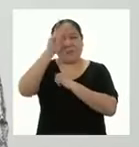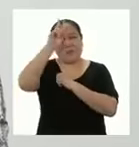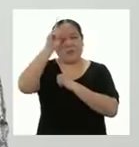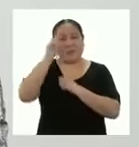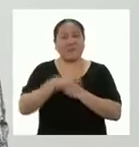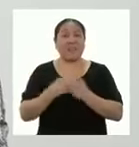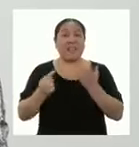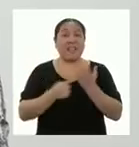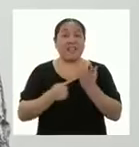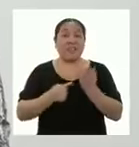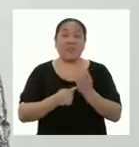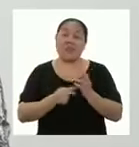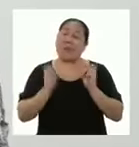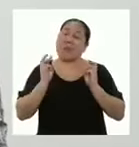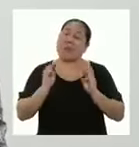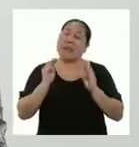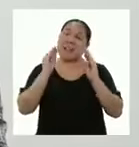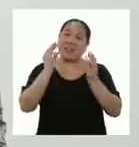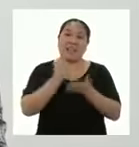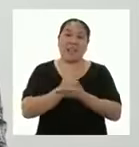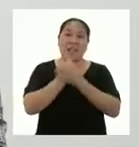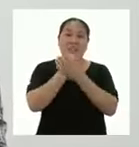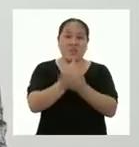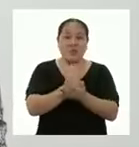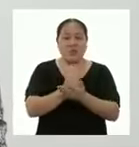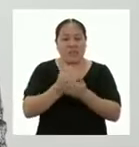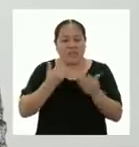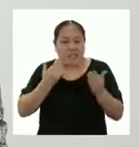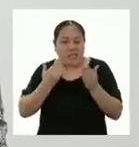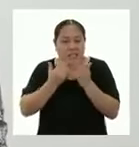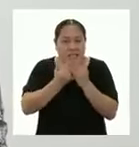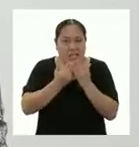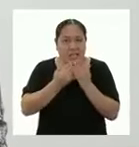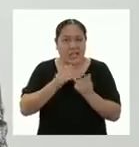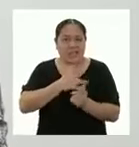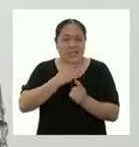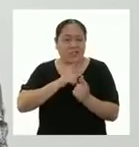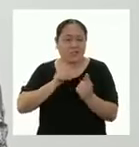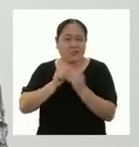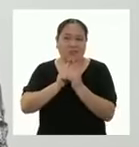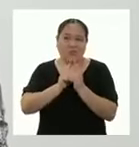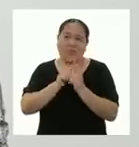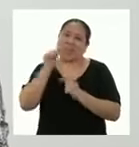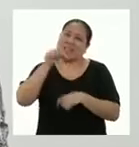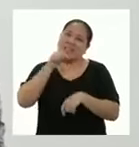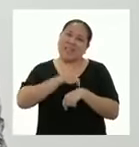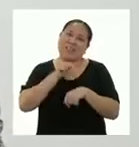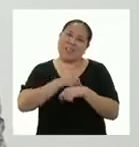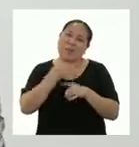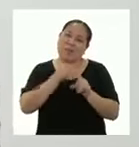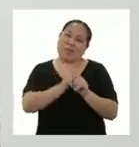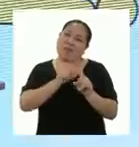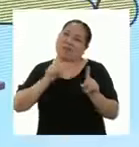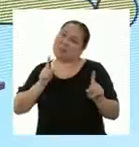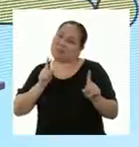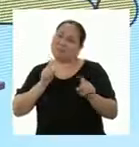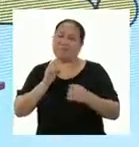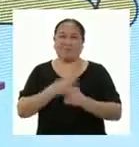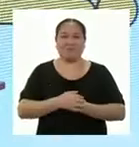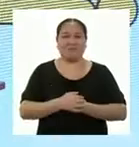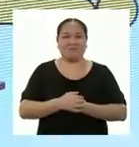tecnología puede ser maravillosa. Nos ayuda a estar cerca y presentes aún en tiempos de distanciamiento social como este.